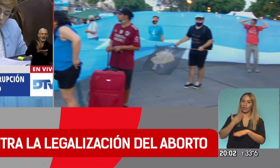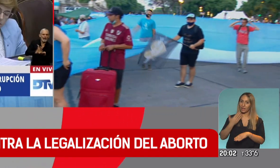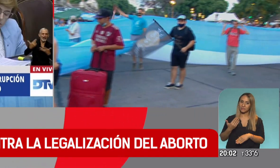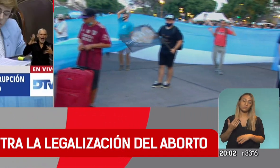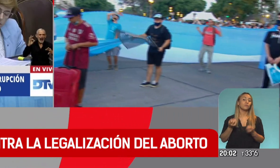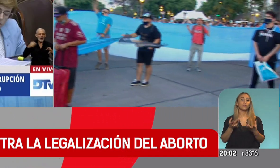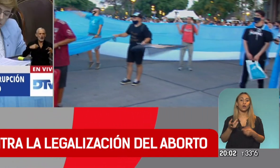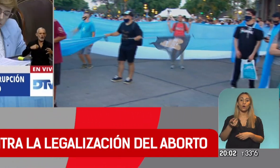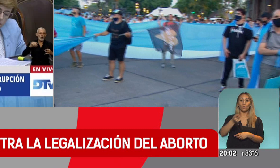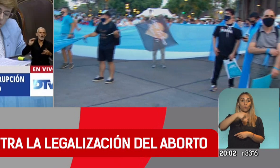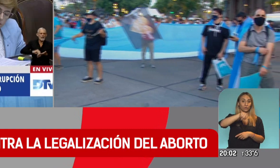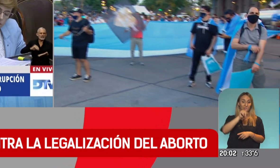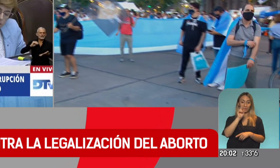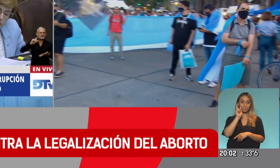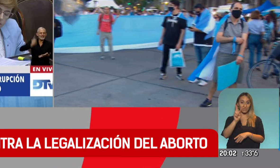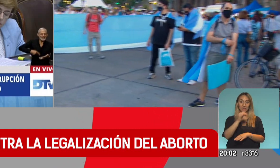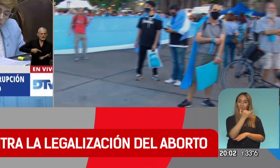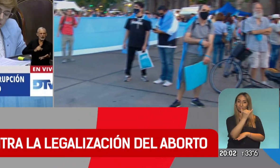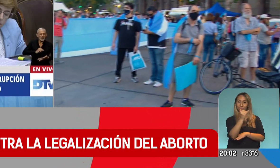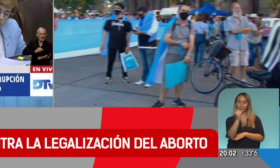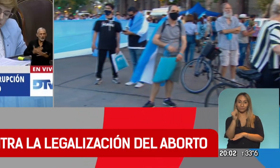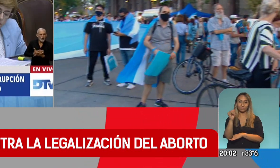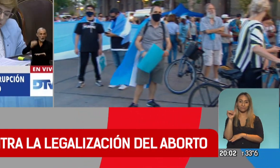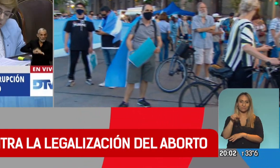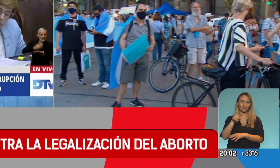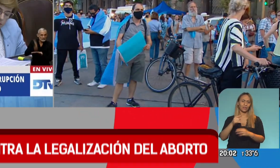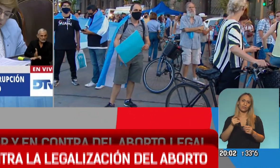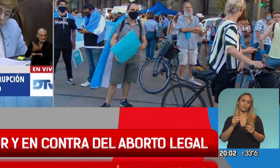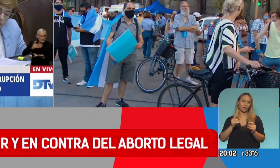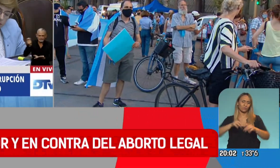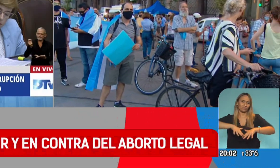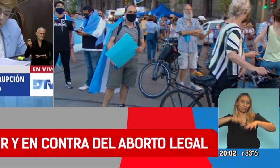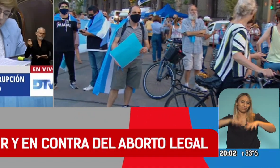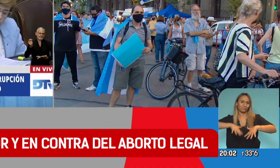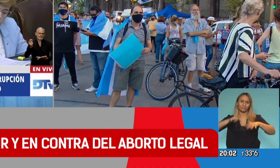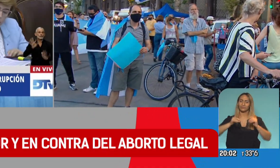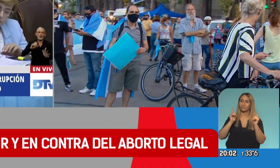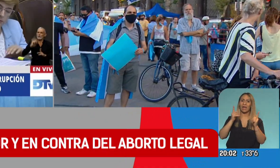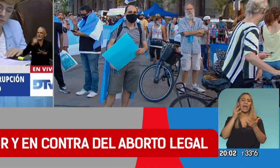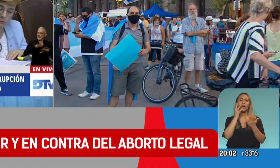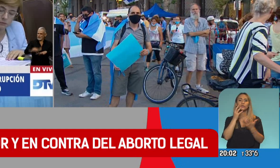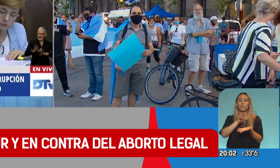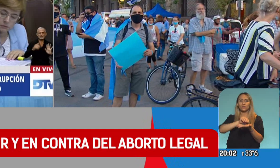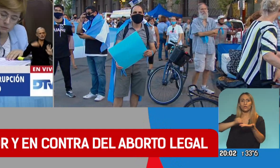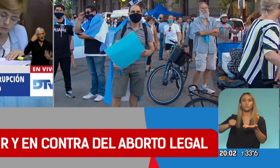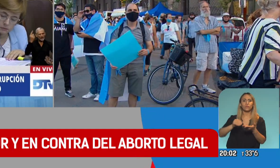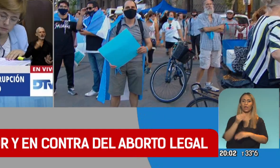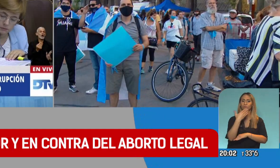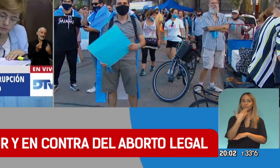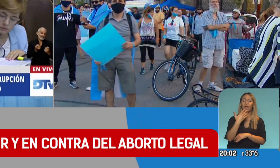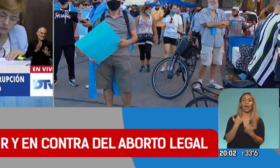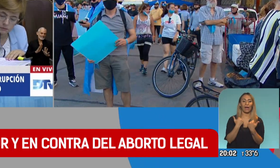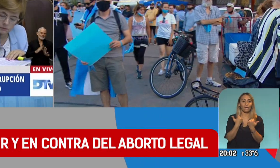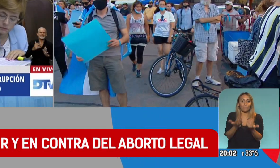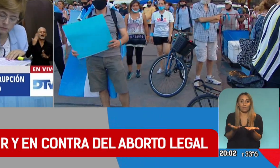Bueno, ustedes están viendo las imágenes. Es puro jolgorio. Cada vez que algún diputado está hablando a favor